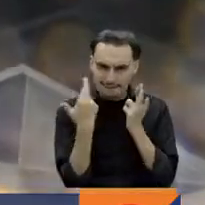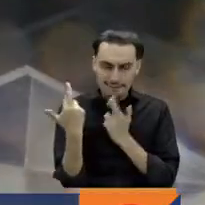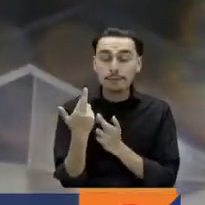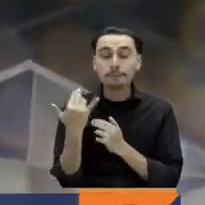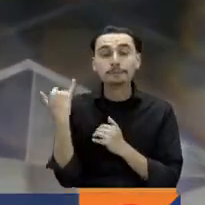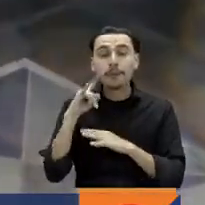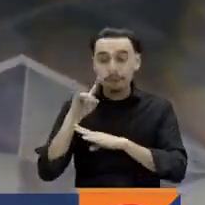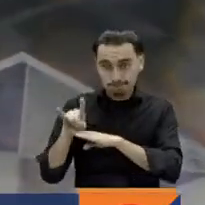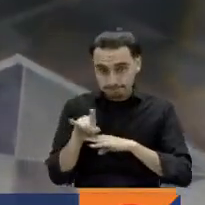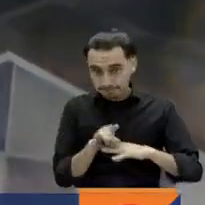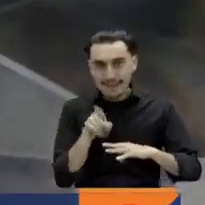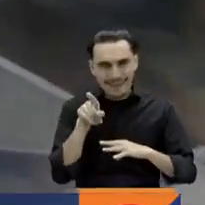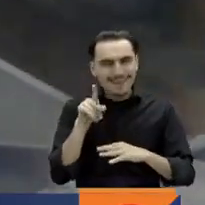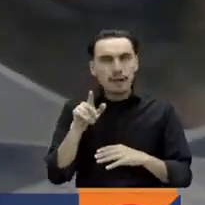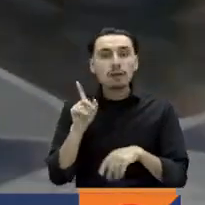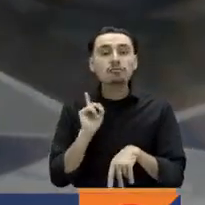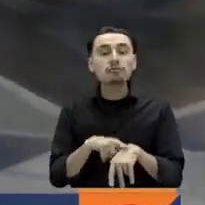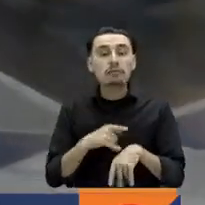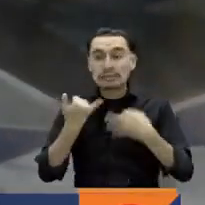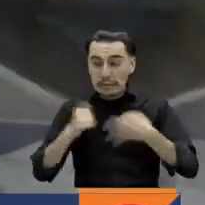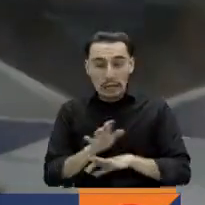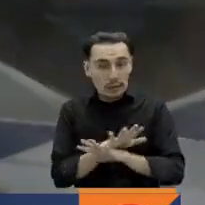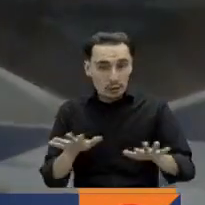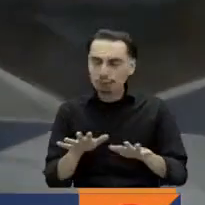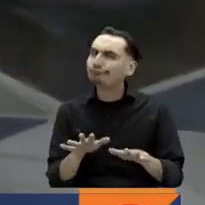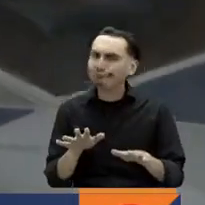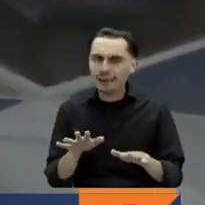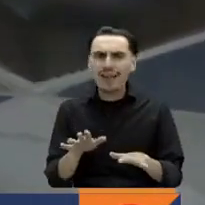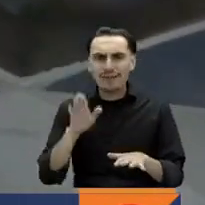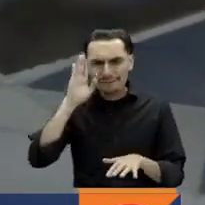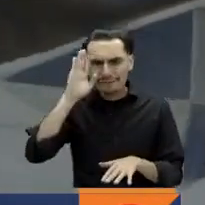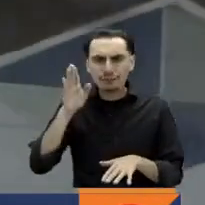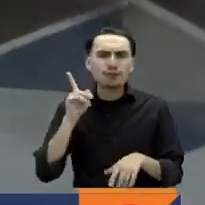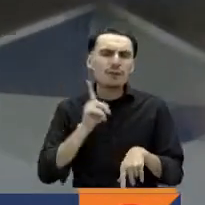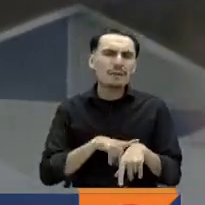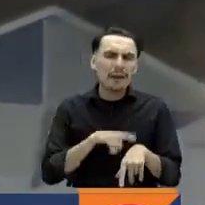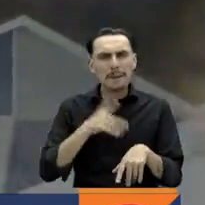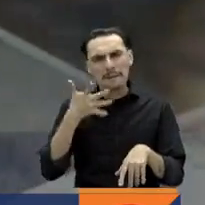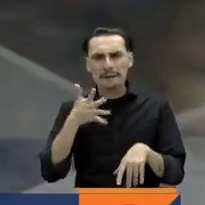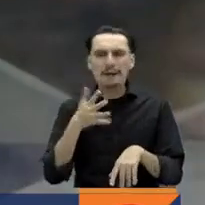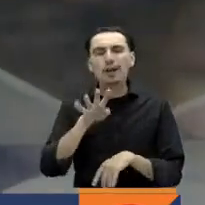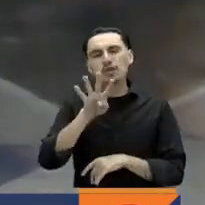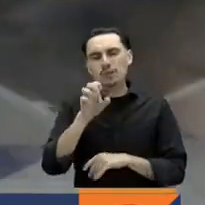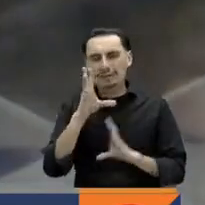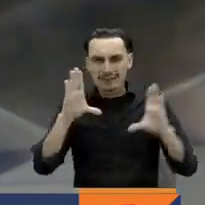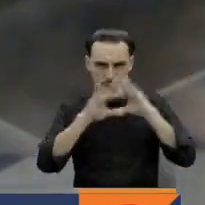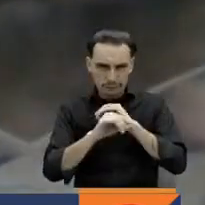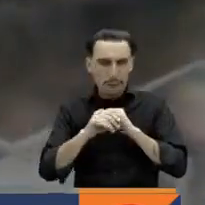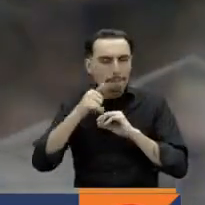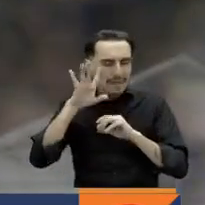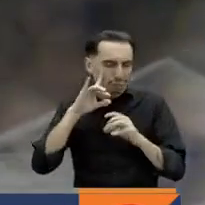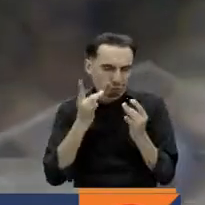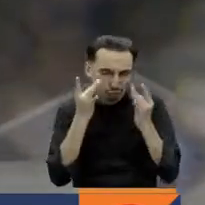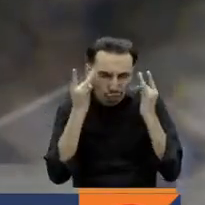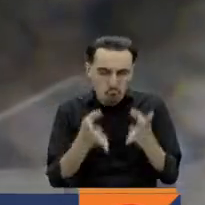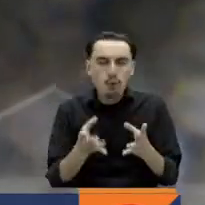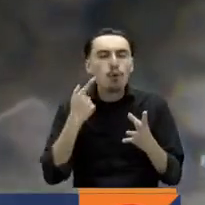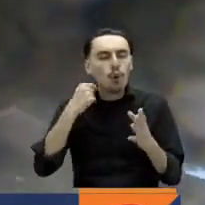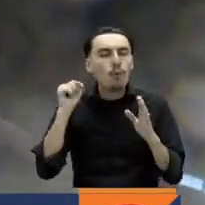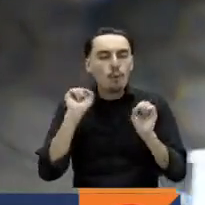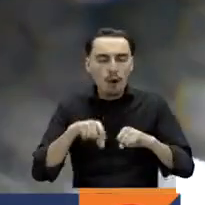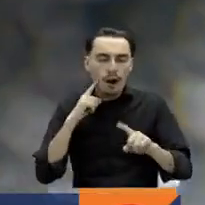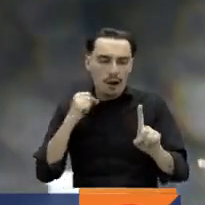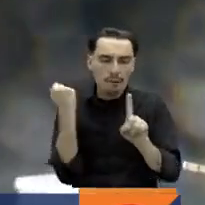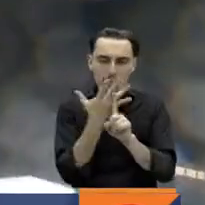Esta situación no es la peor, se espera que lo peor pase hacia las 9 de la noche cuando el huracán tome